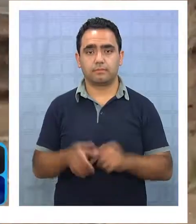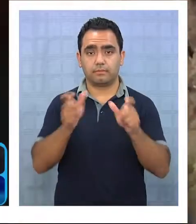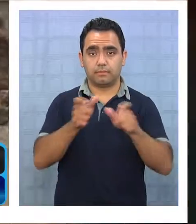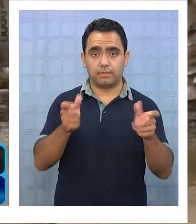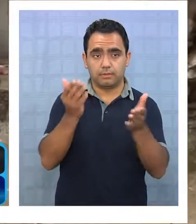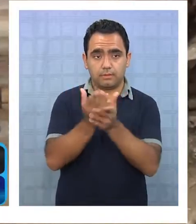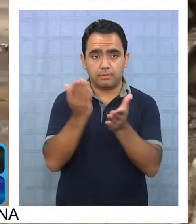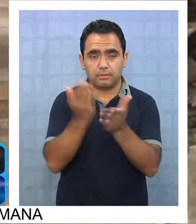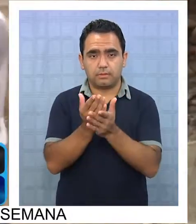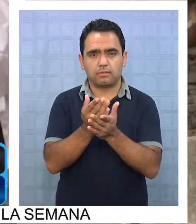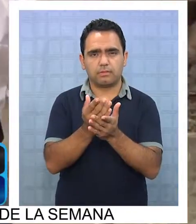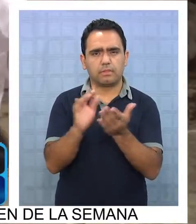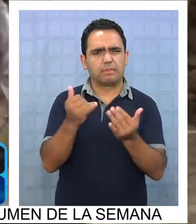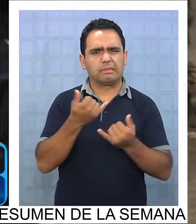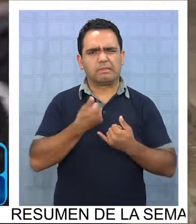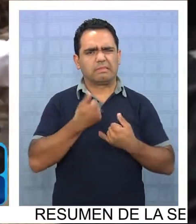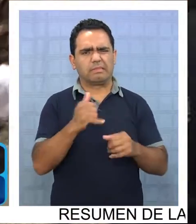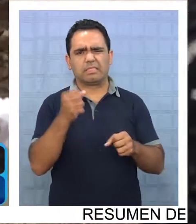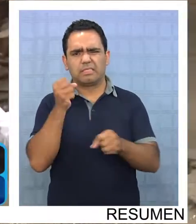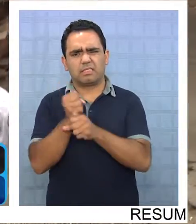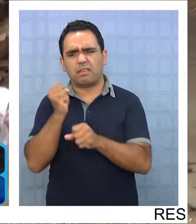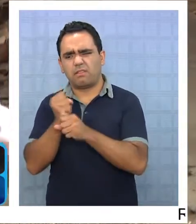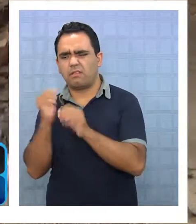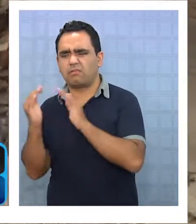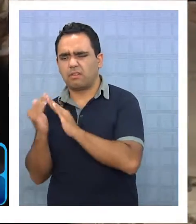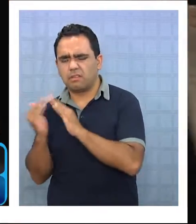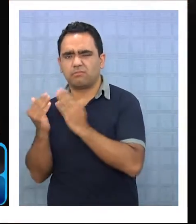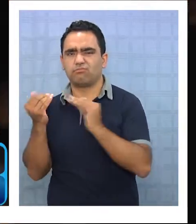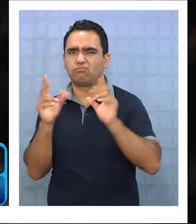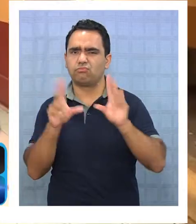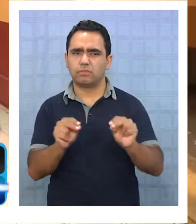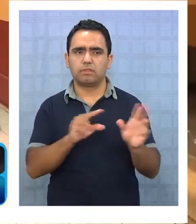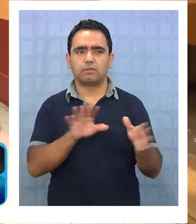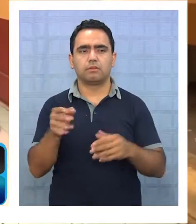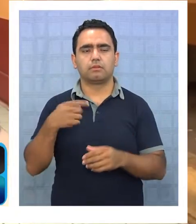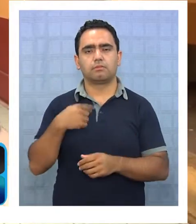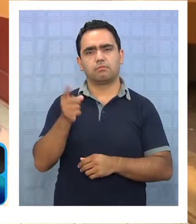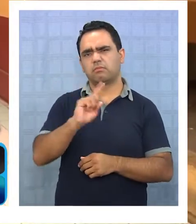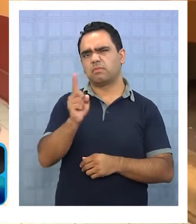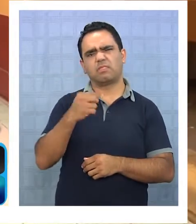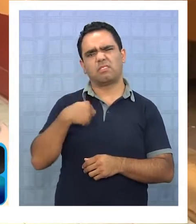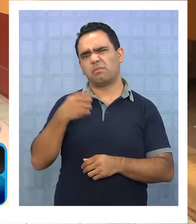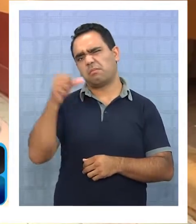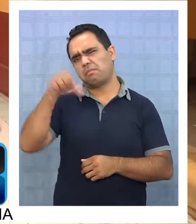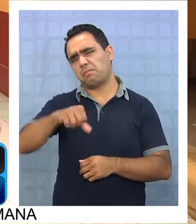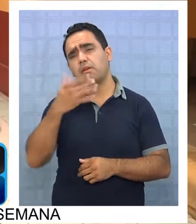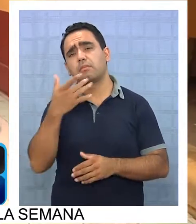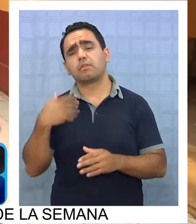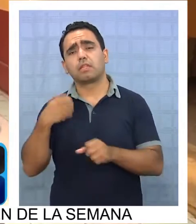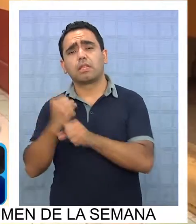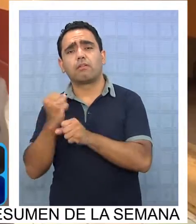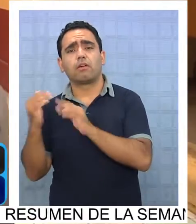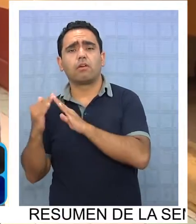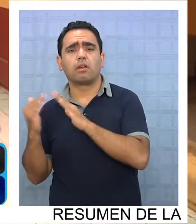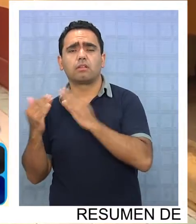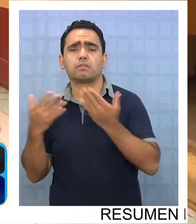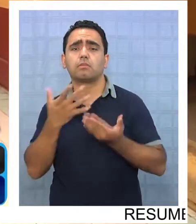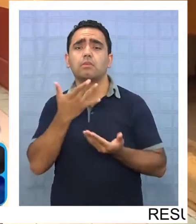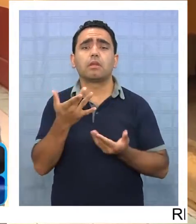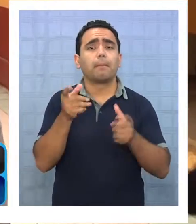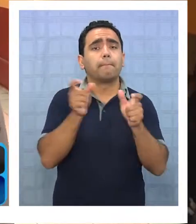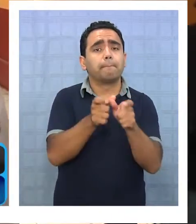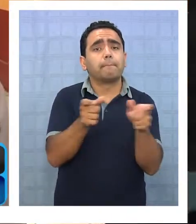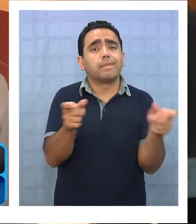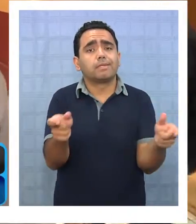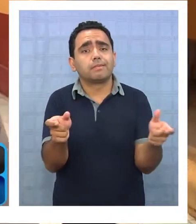Los estudiantes ya no quieren más tareas para la casa. Igual está mal que manden tareas para la casa, porque hay